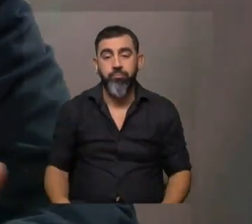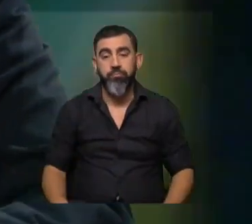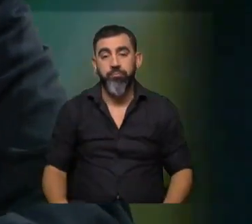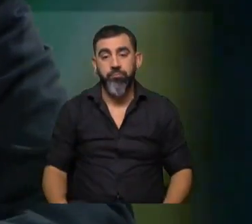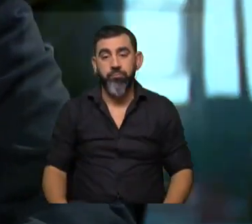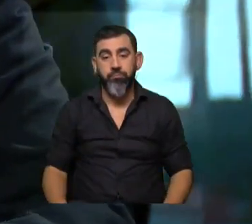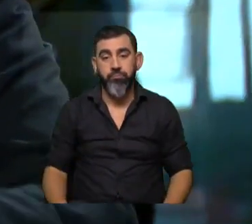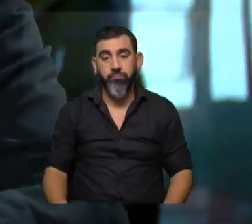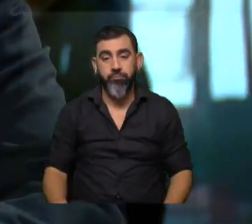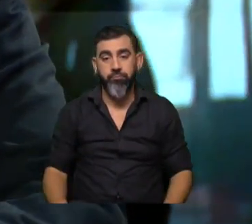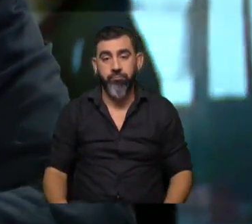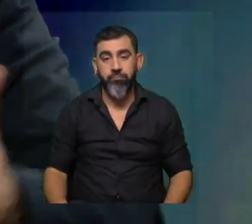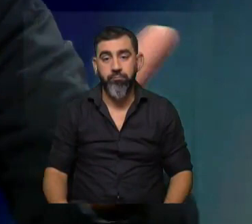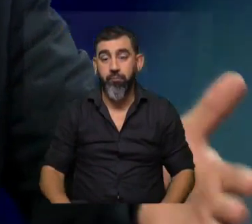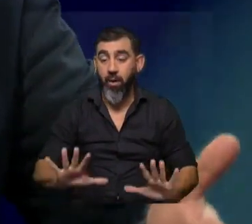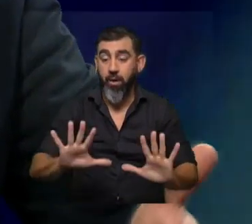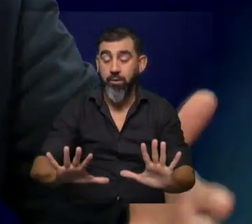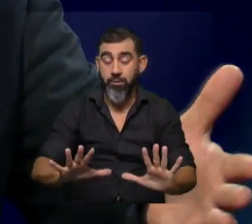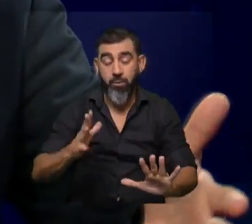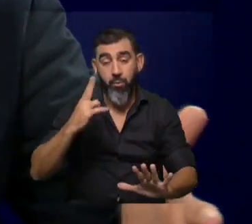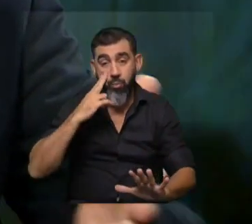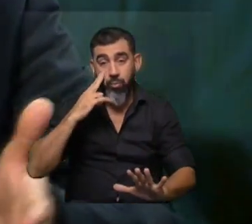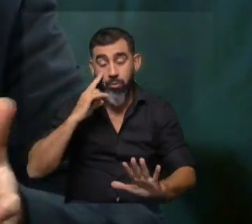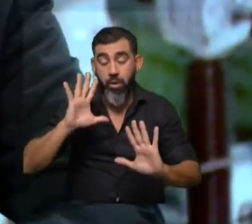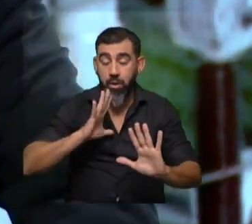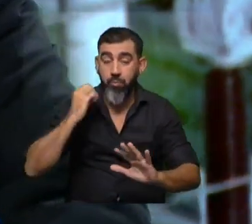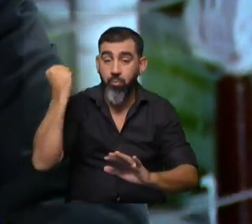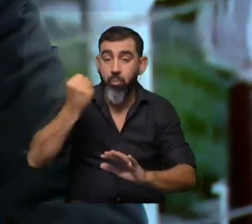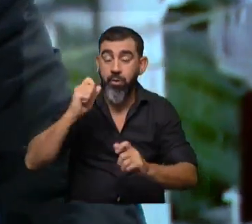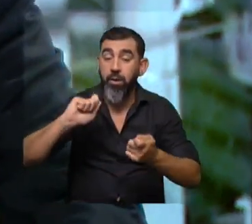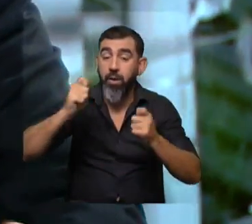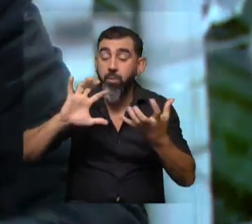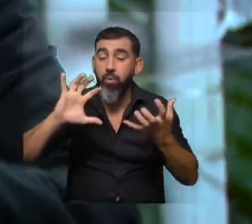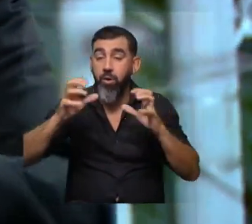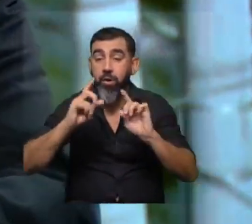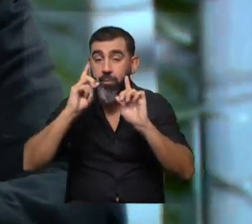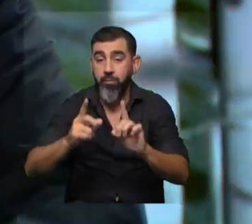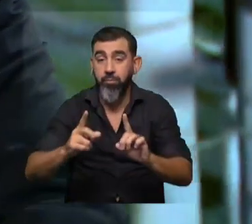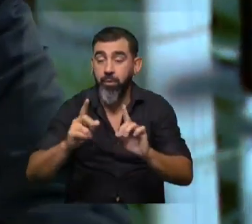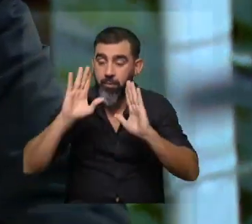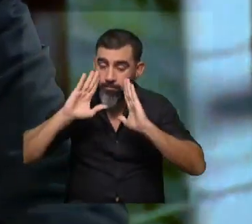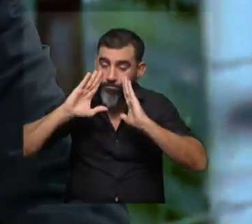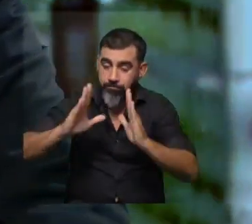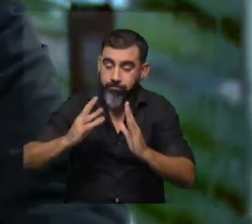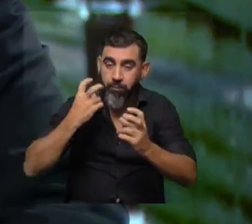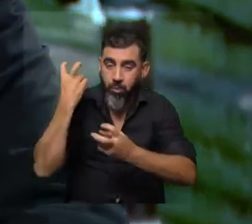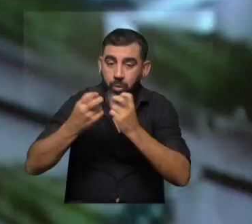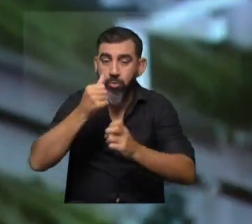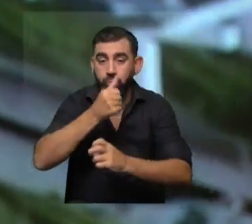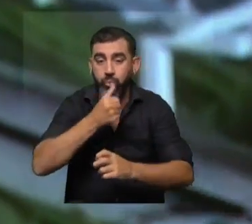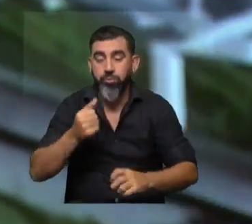bueno esto llegó para quedarse es un subproducto del cambio climático tenemos que meternos ahí